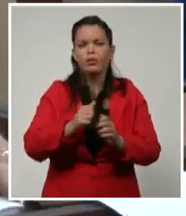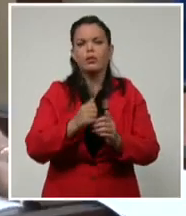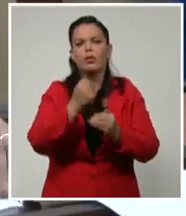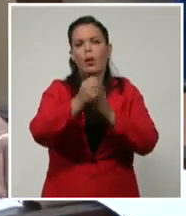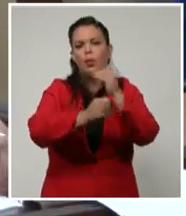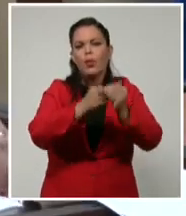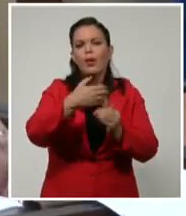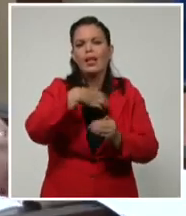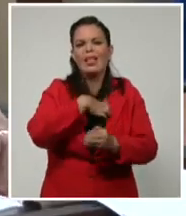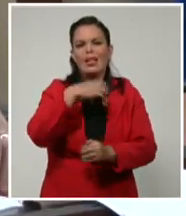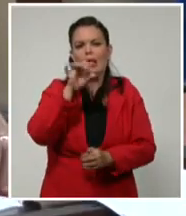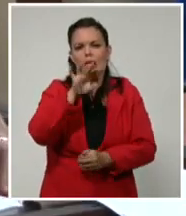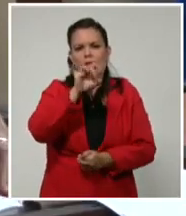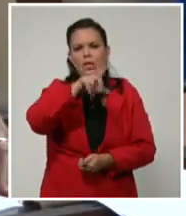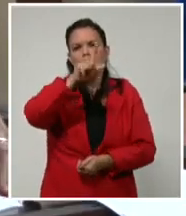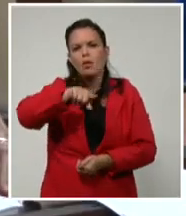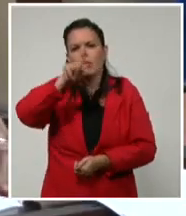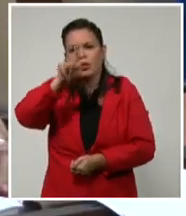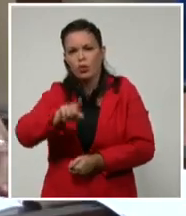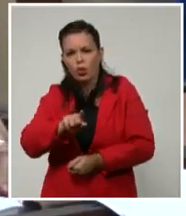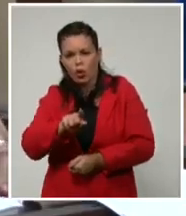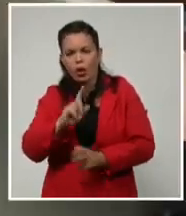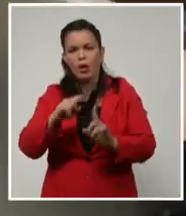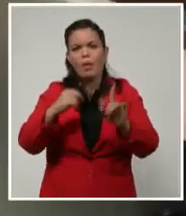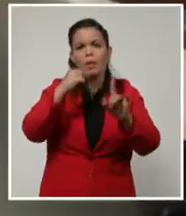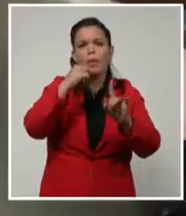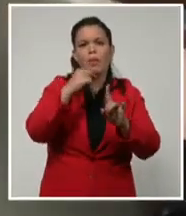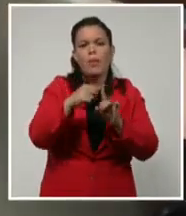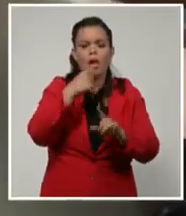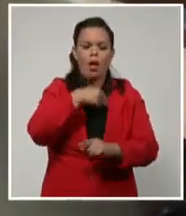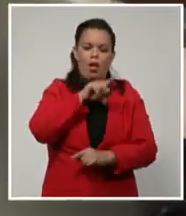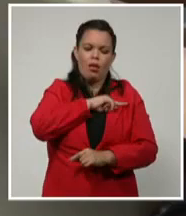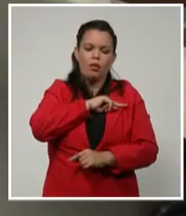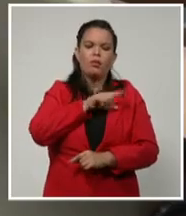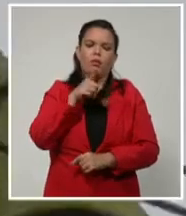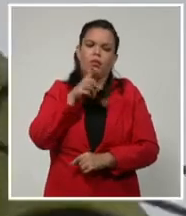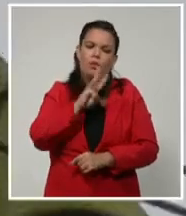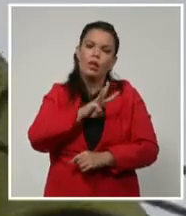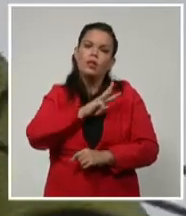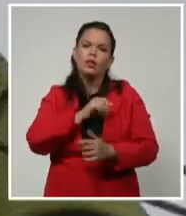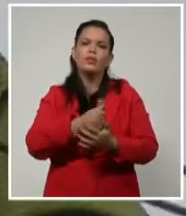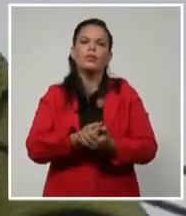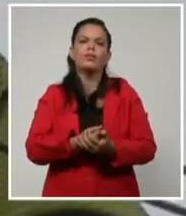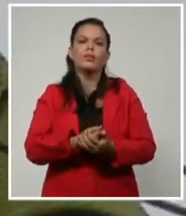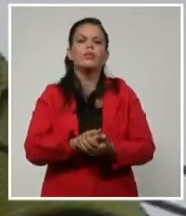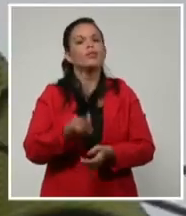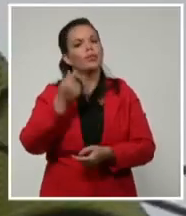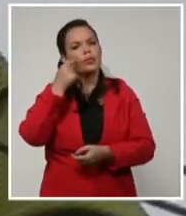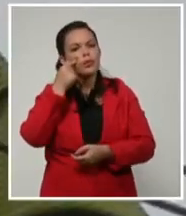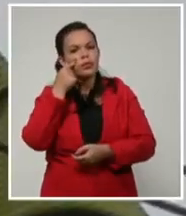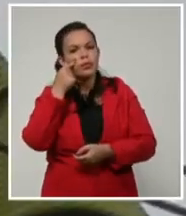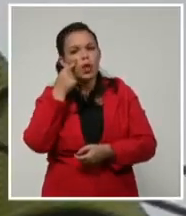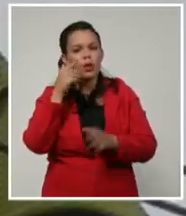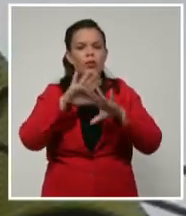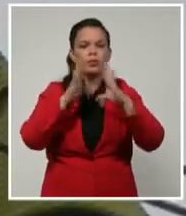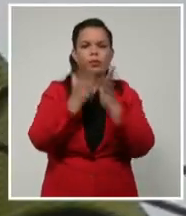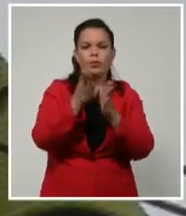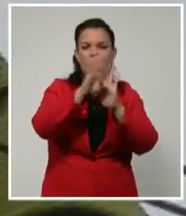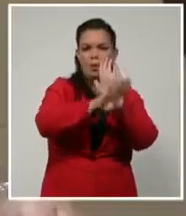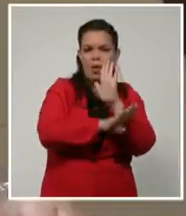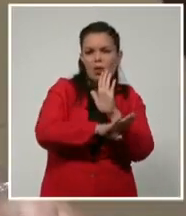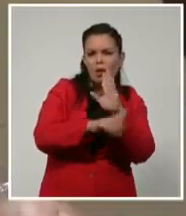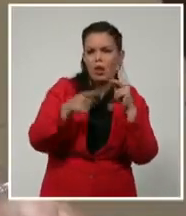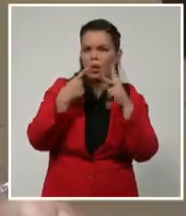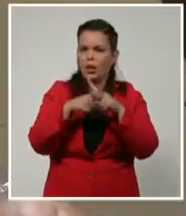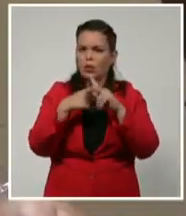acumula 15 casos con 13 en el día de ayer. Sobre las medidas adoptadas para enfrentar este evento, profundizó el gobernador capitalino,